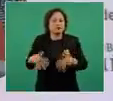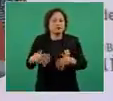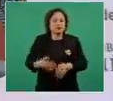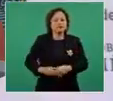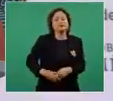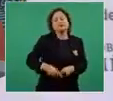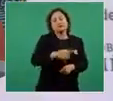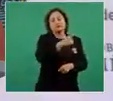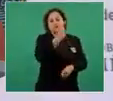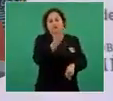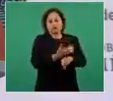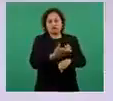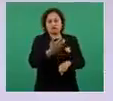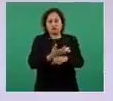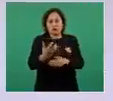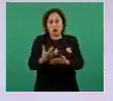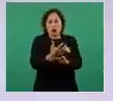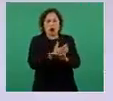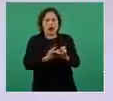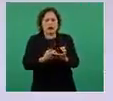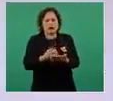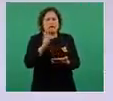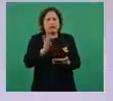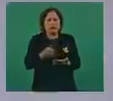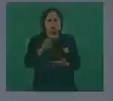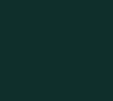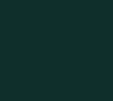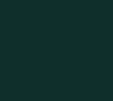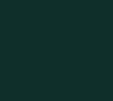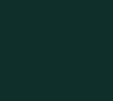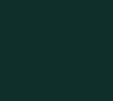vil y canallesco.